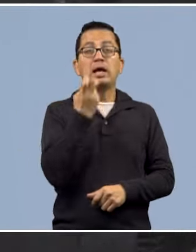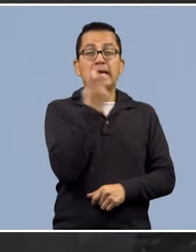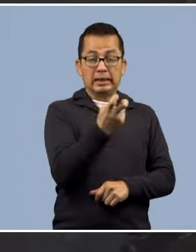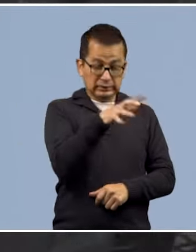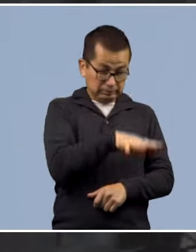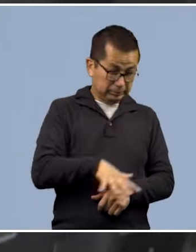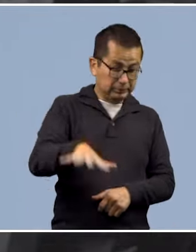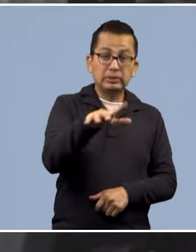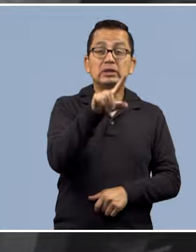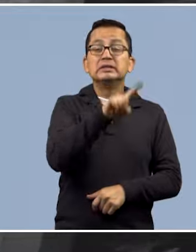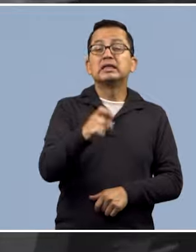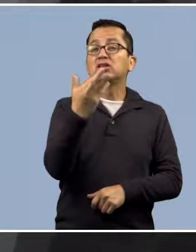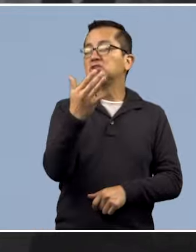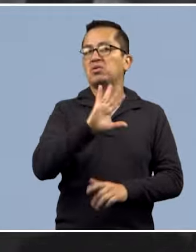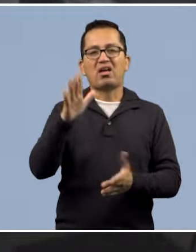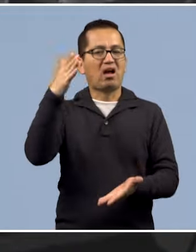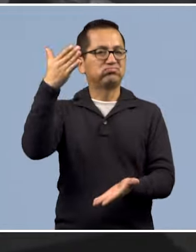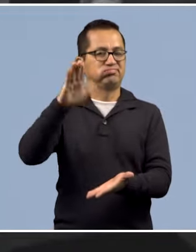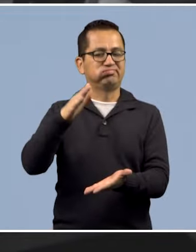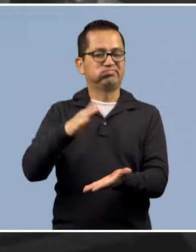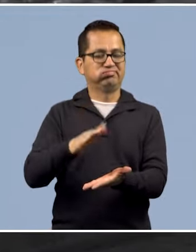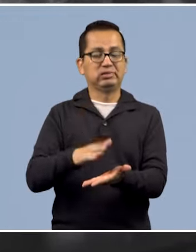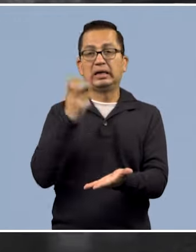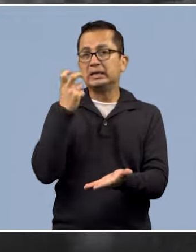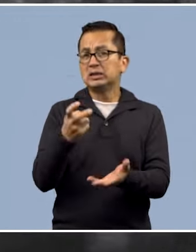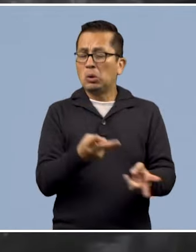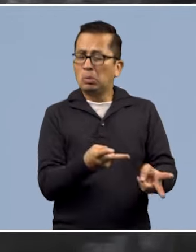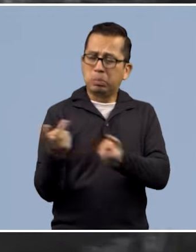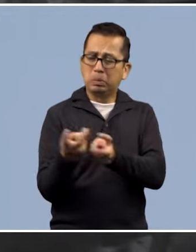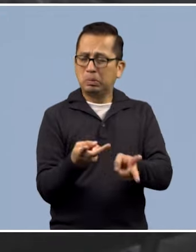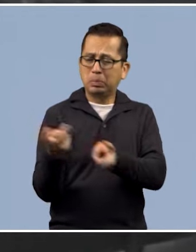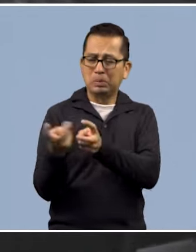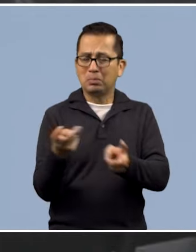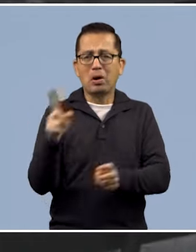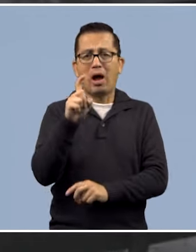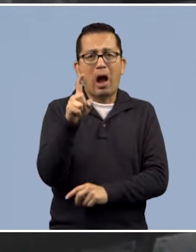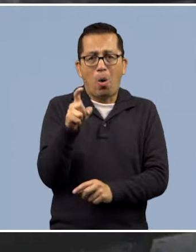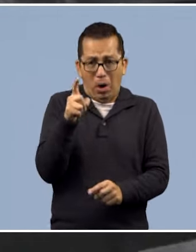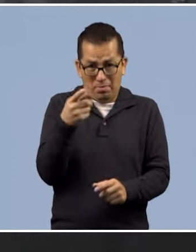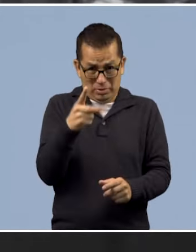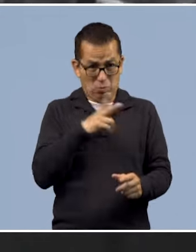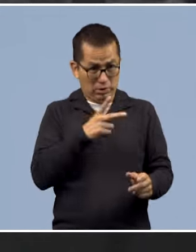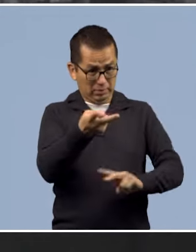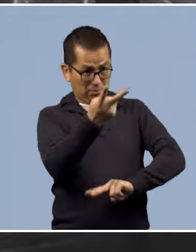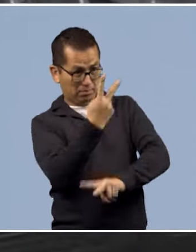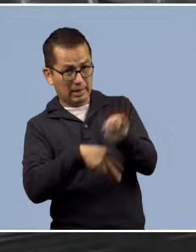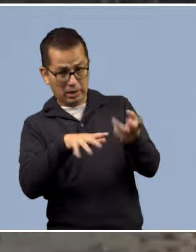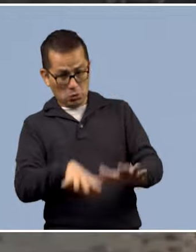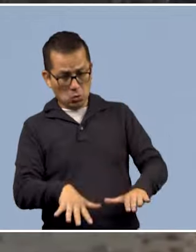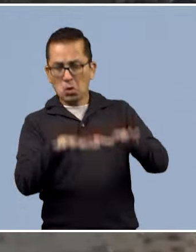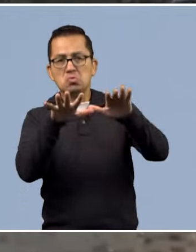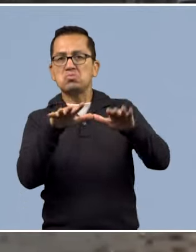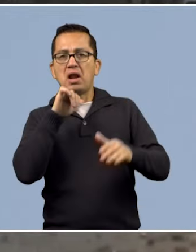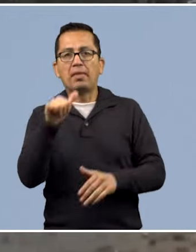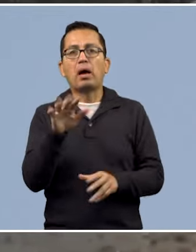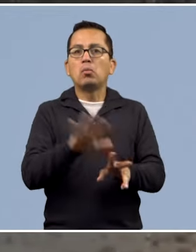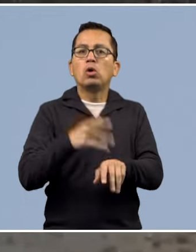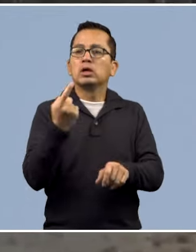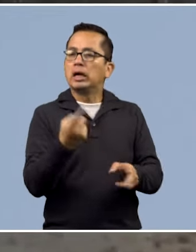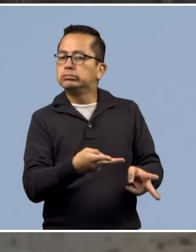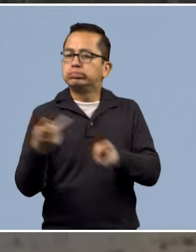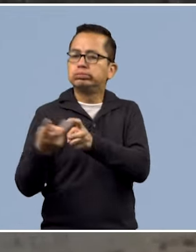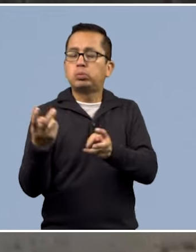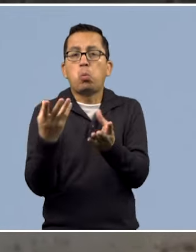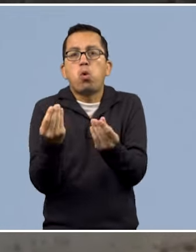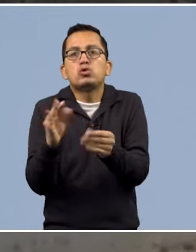presentan sobreexplotación. Es decir, se extrae más agua de la que pueden recuperar debido a las prolongadas sequías.